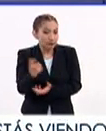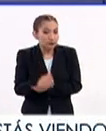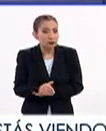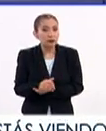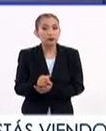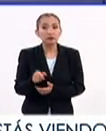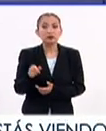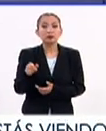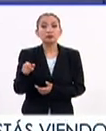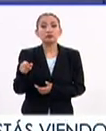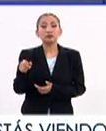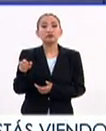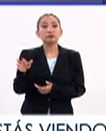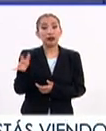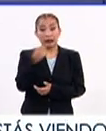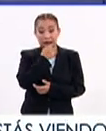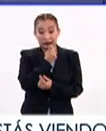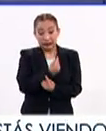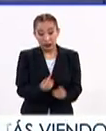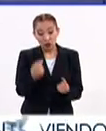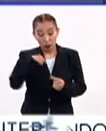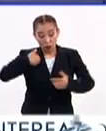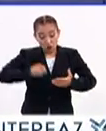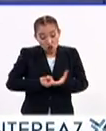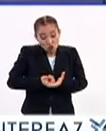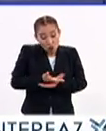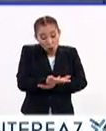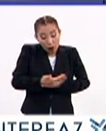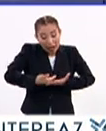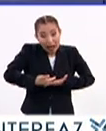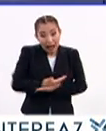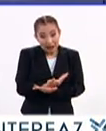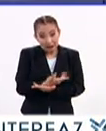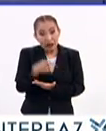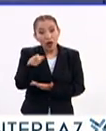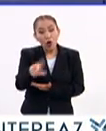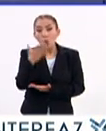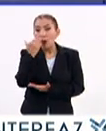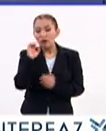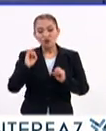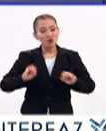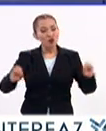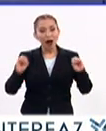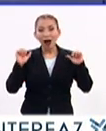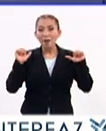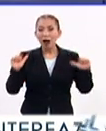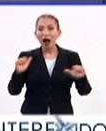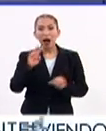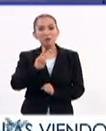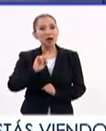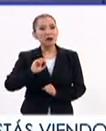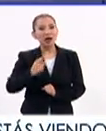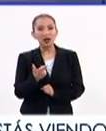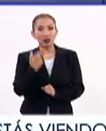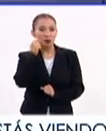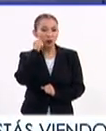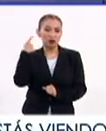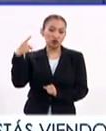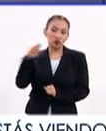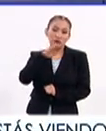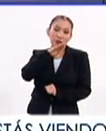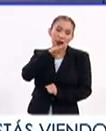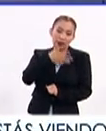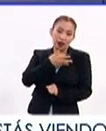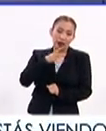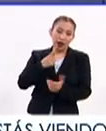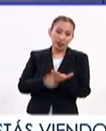que los niños cuando nazcan no tengan el VIH-SIDA independientemente de que sus madres